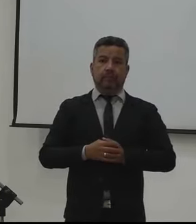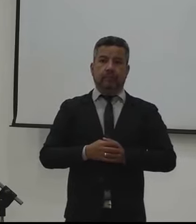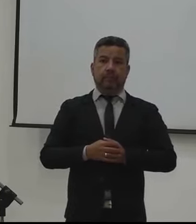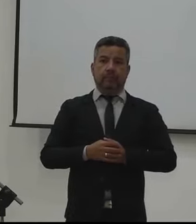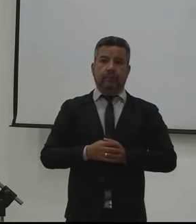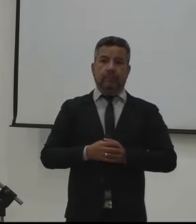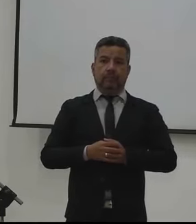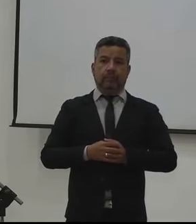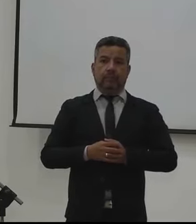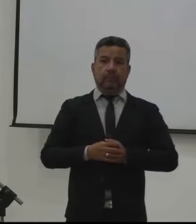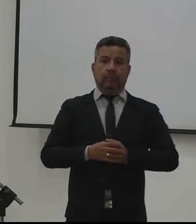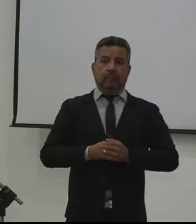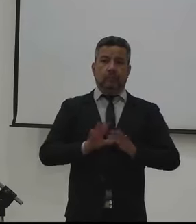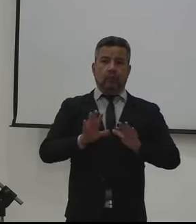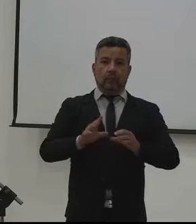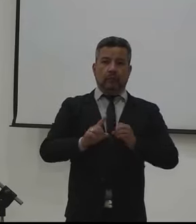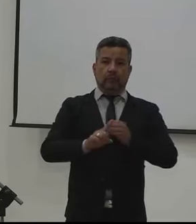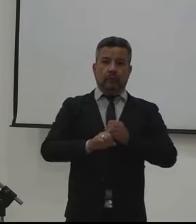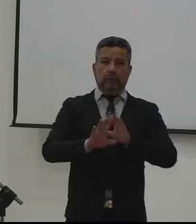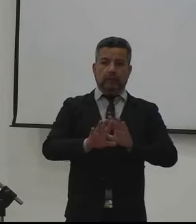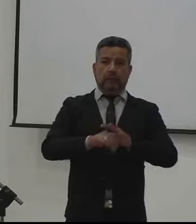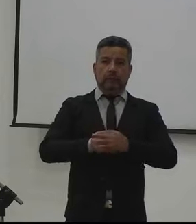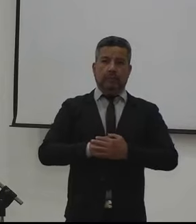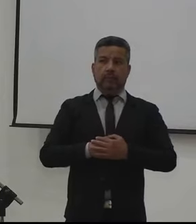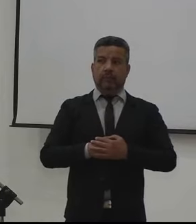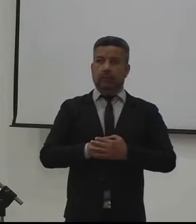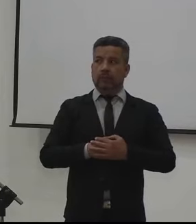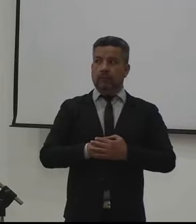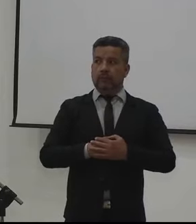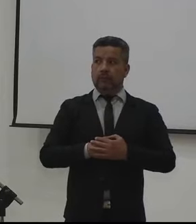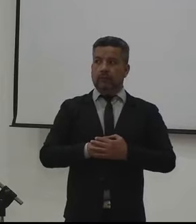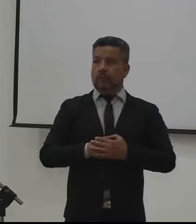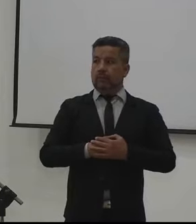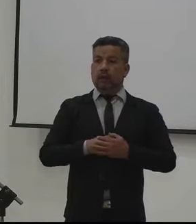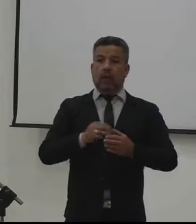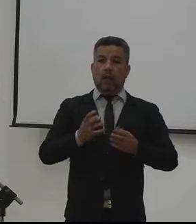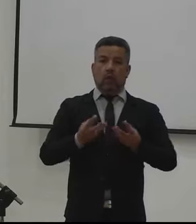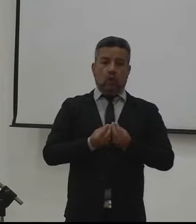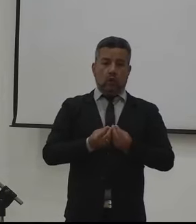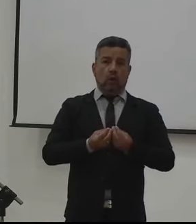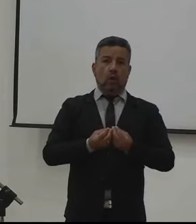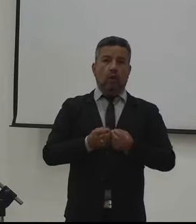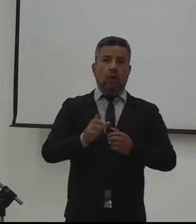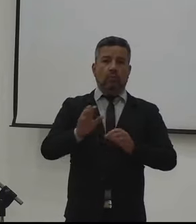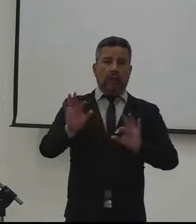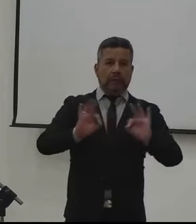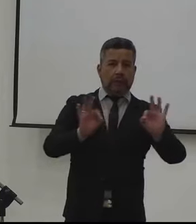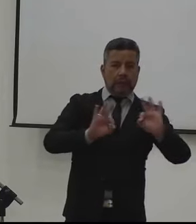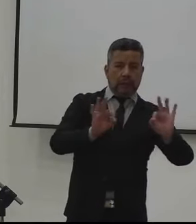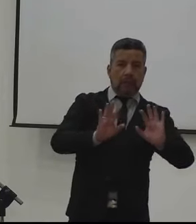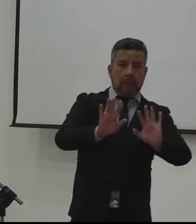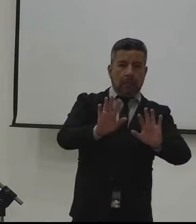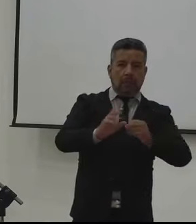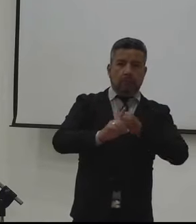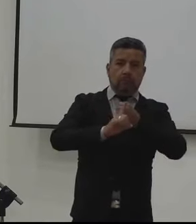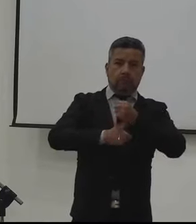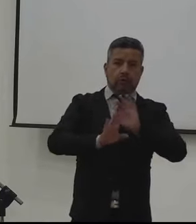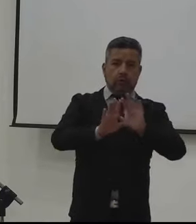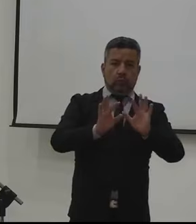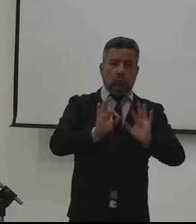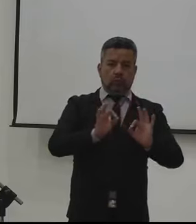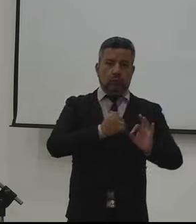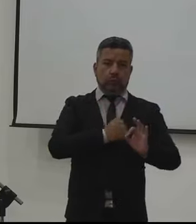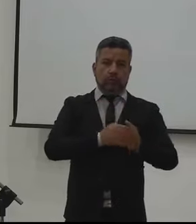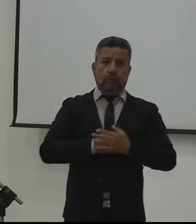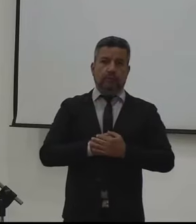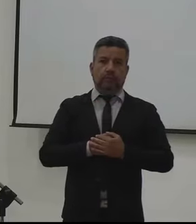el equipo de producción doctor Gaviria en contados segundos